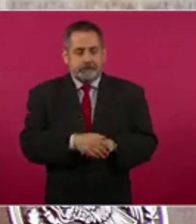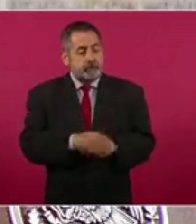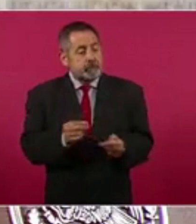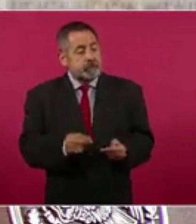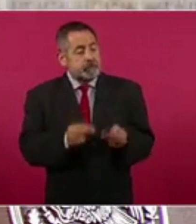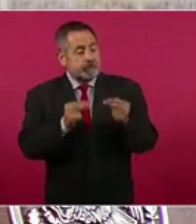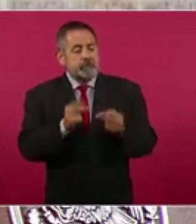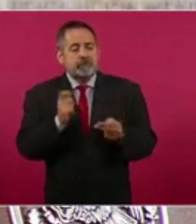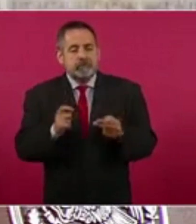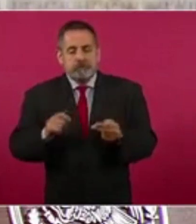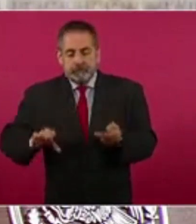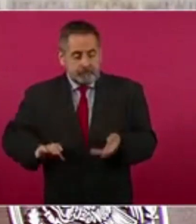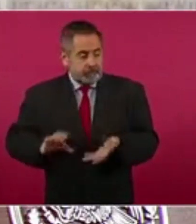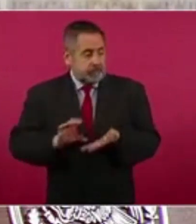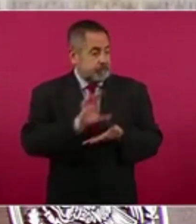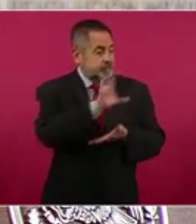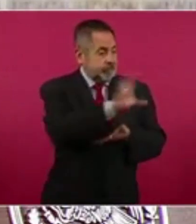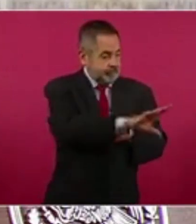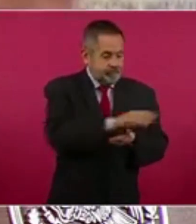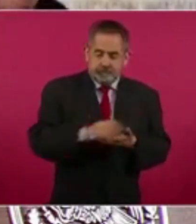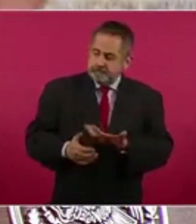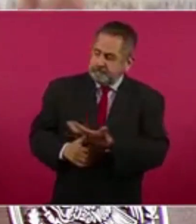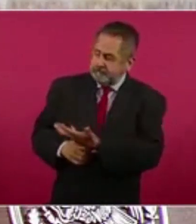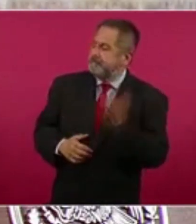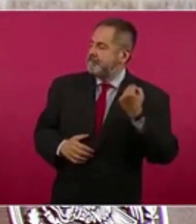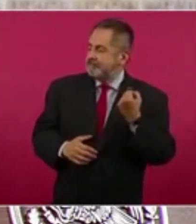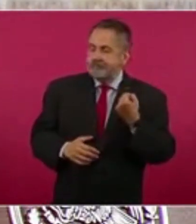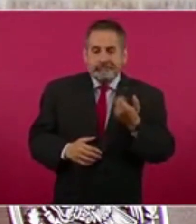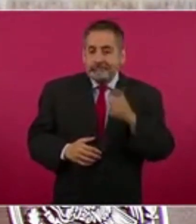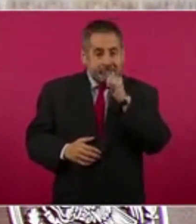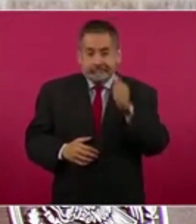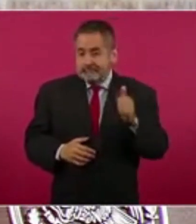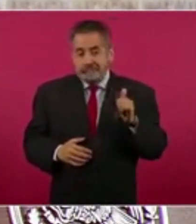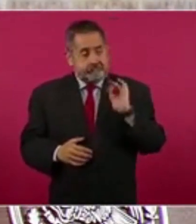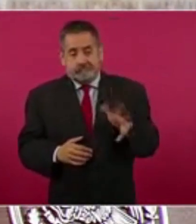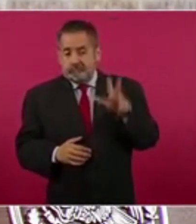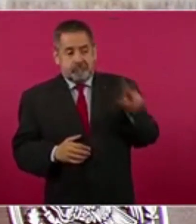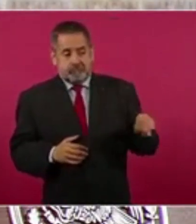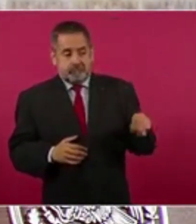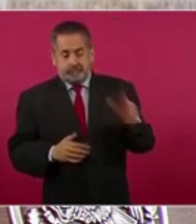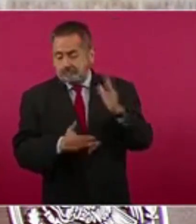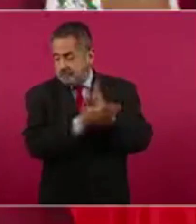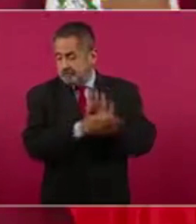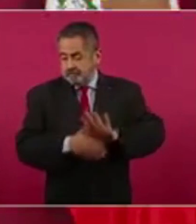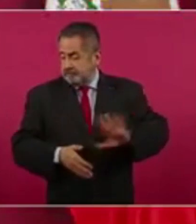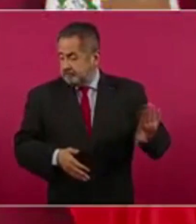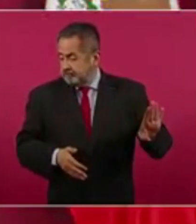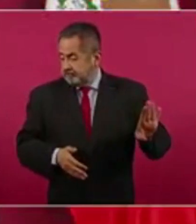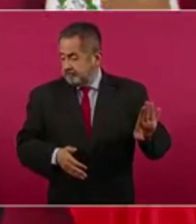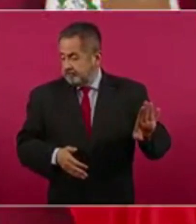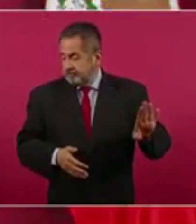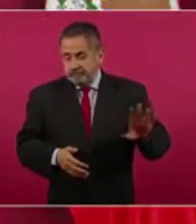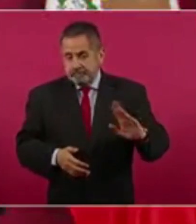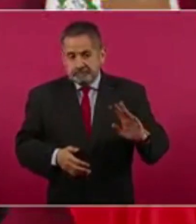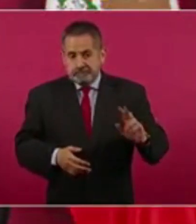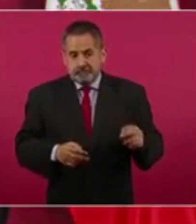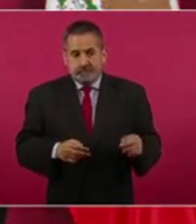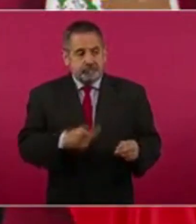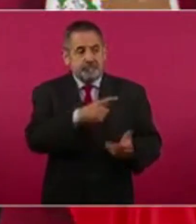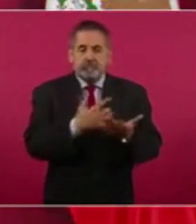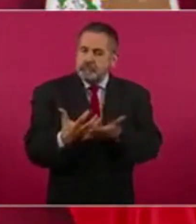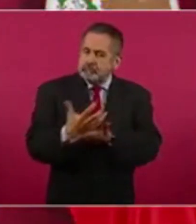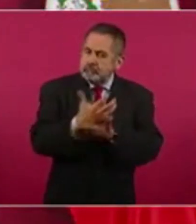negocios al amparo del poder público y negocios